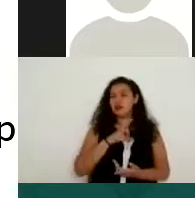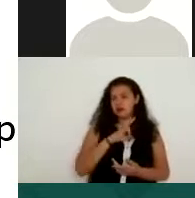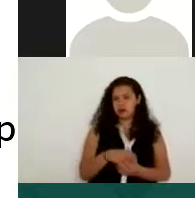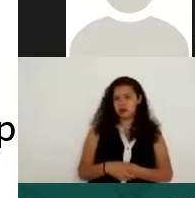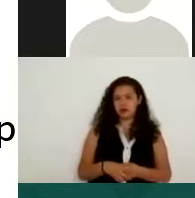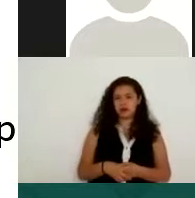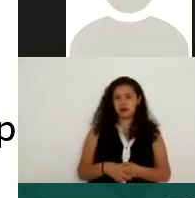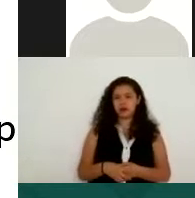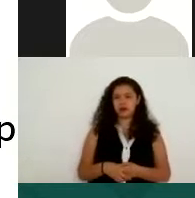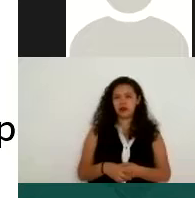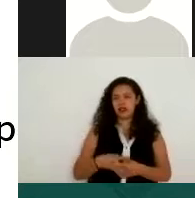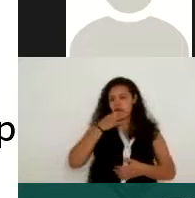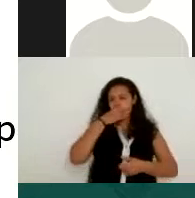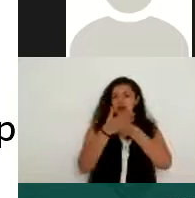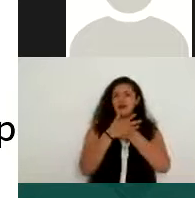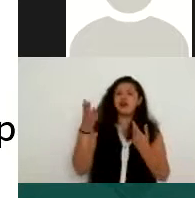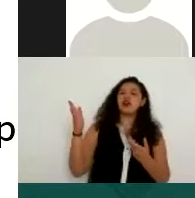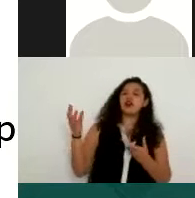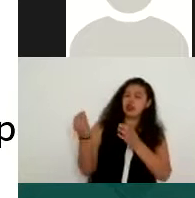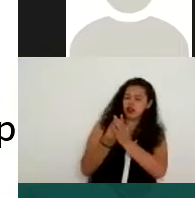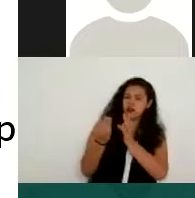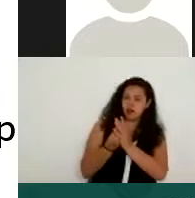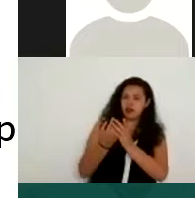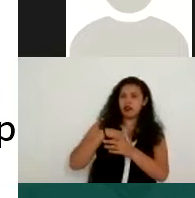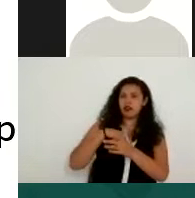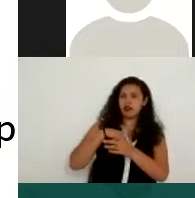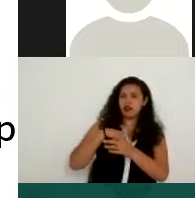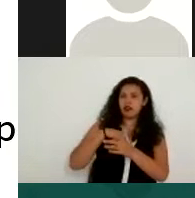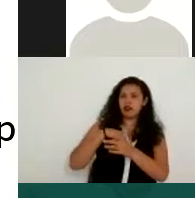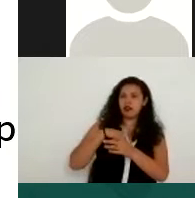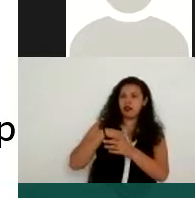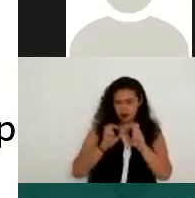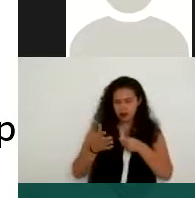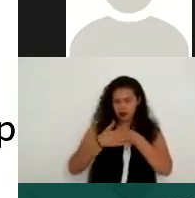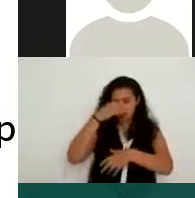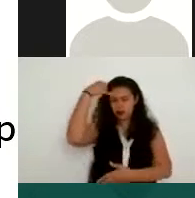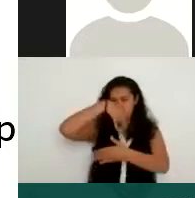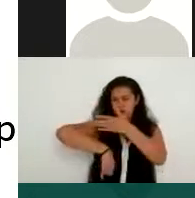aviso de privacidad que vamos a tener un curso en particular para este tema, y lo vamos a ver un poquito más adelante,